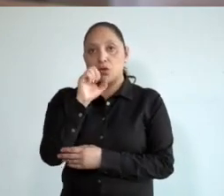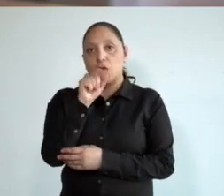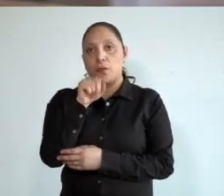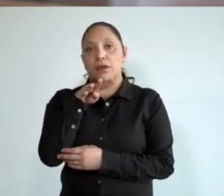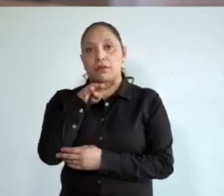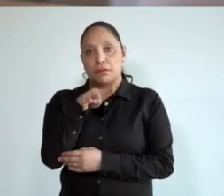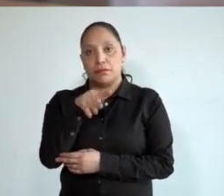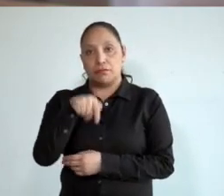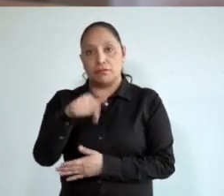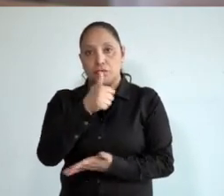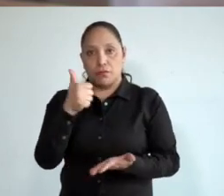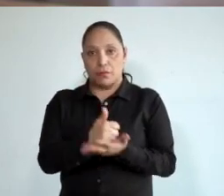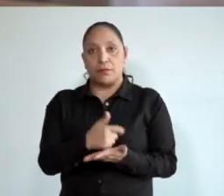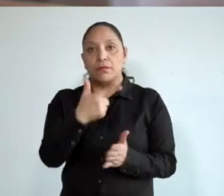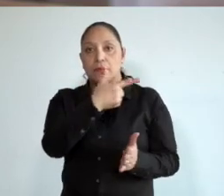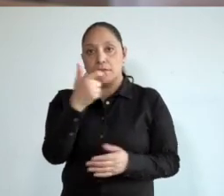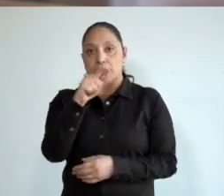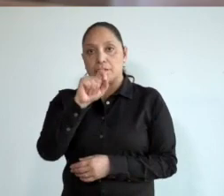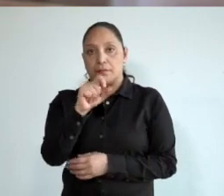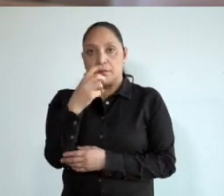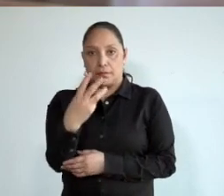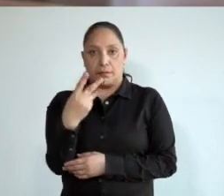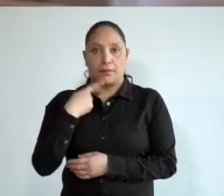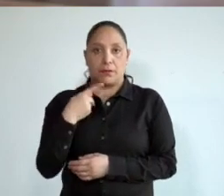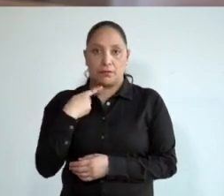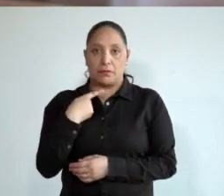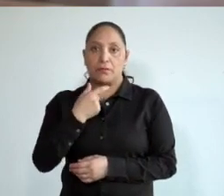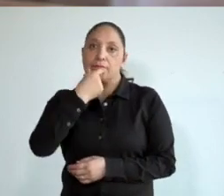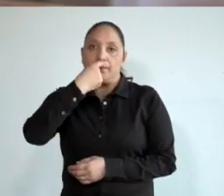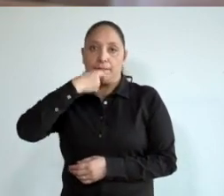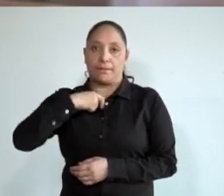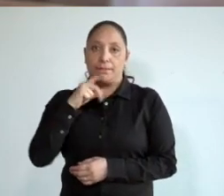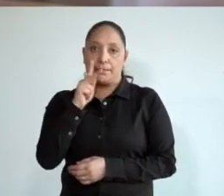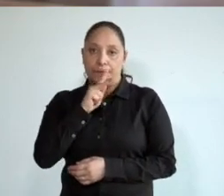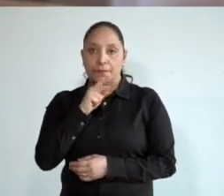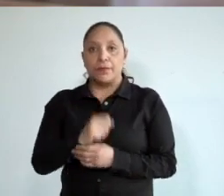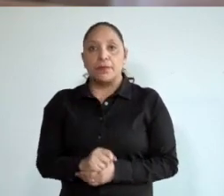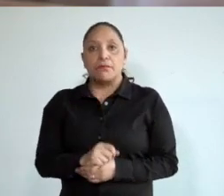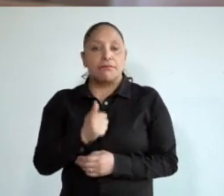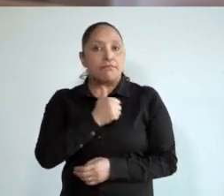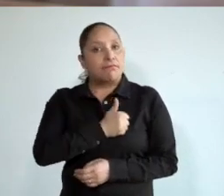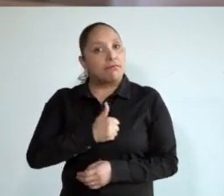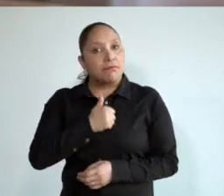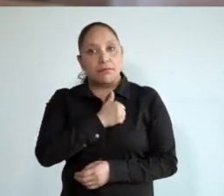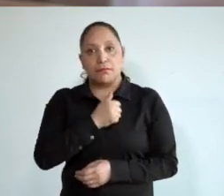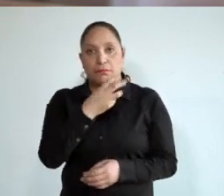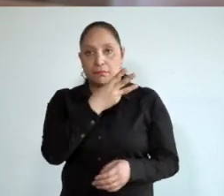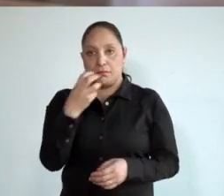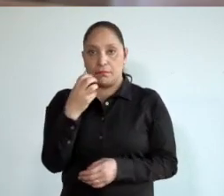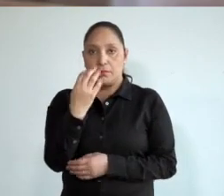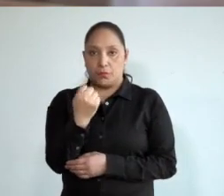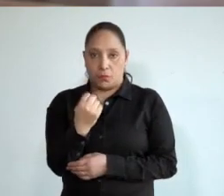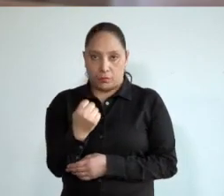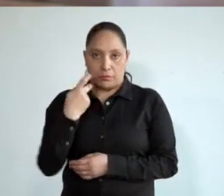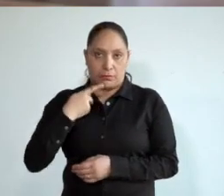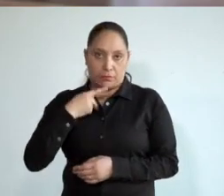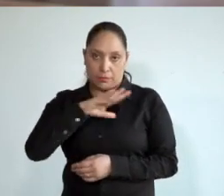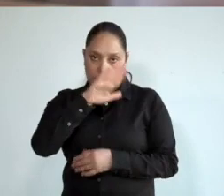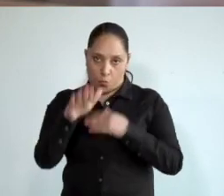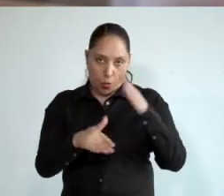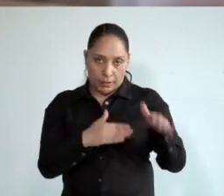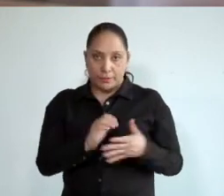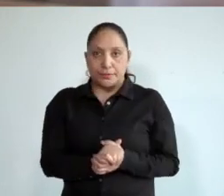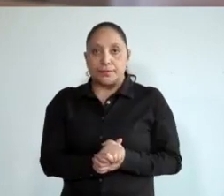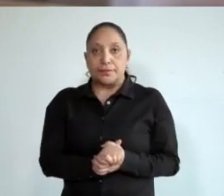en la ciudad, 723 personas intubadas y lamentablemente 309 defunciones.